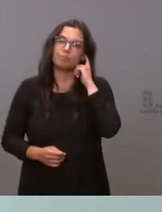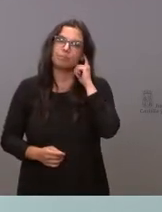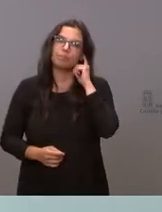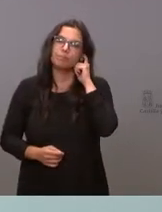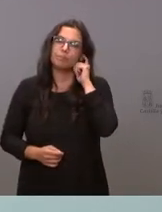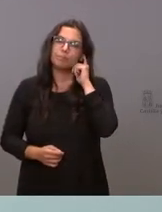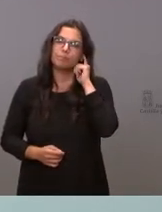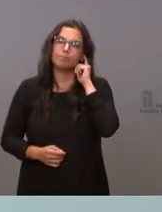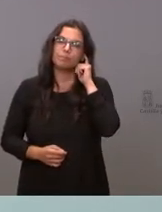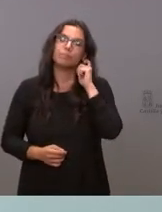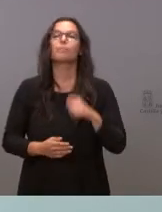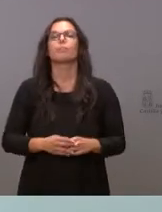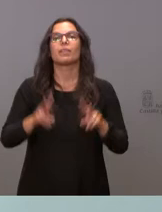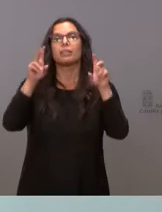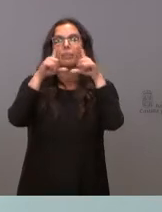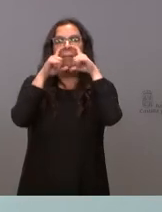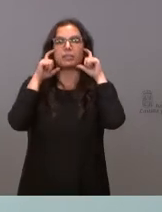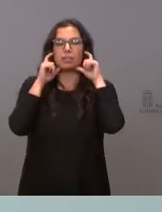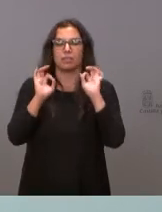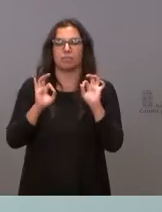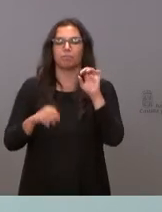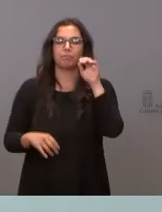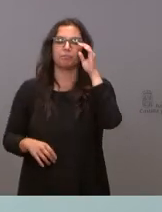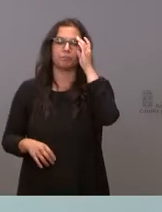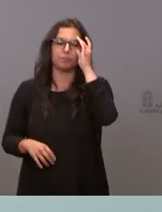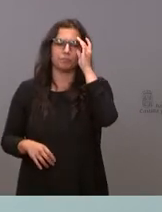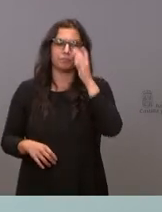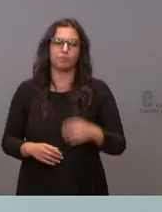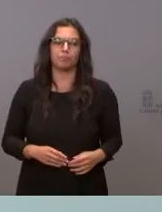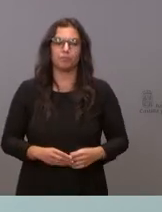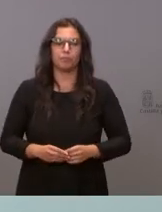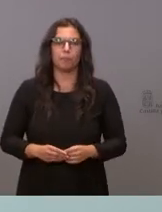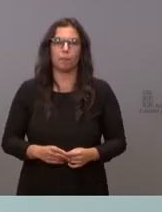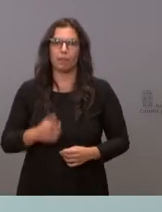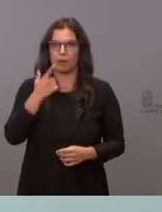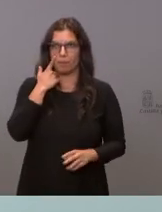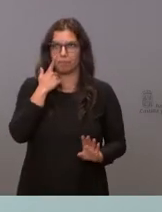Respecto al tema de las mascarillas, vamos a ver.